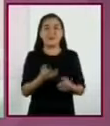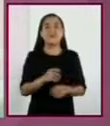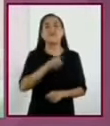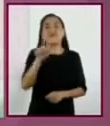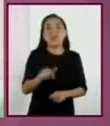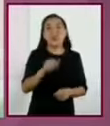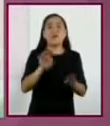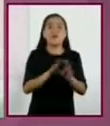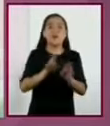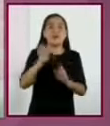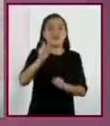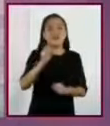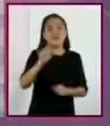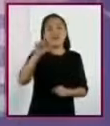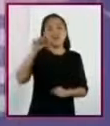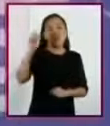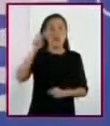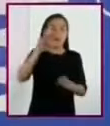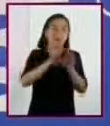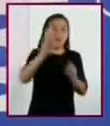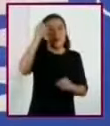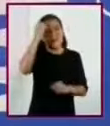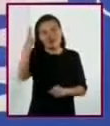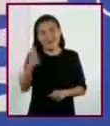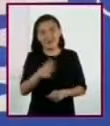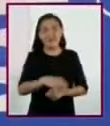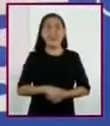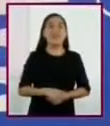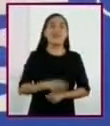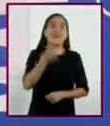la enfermedad alzheimer, la diabetes, etc.